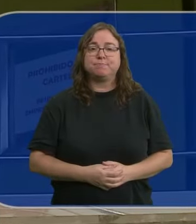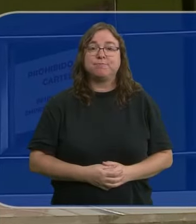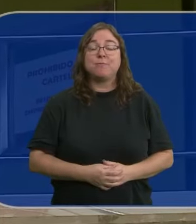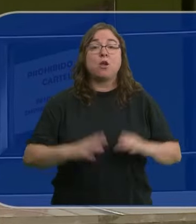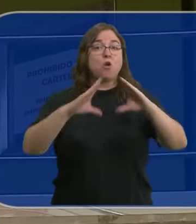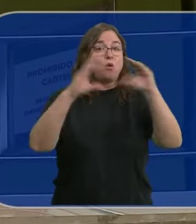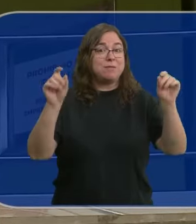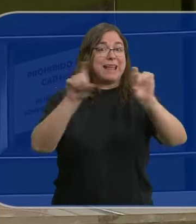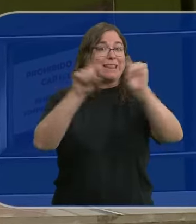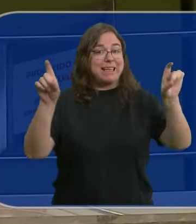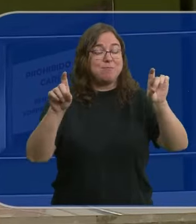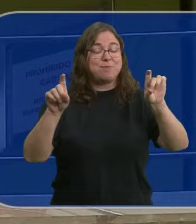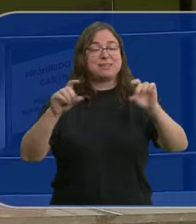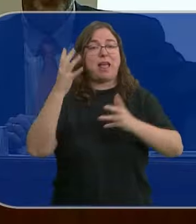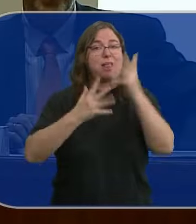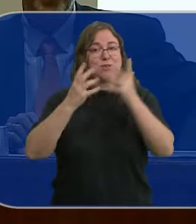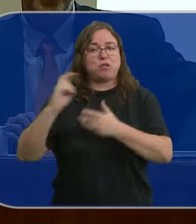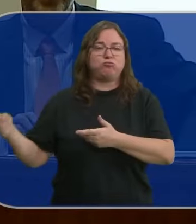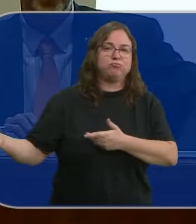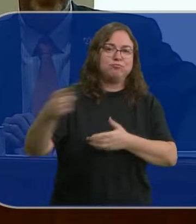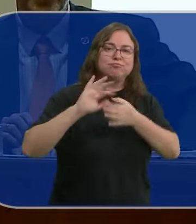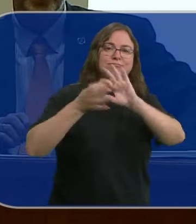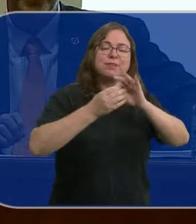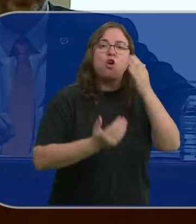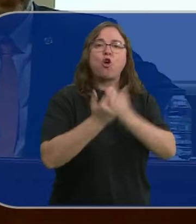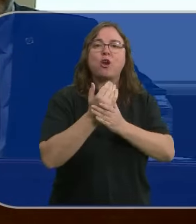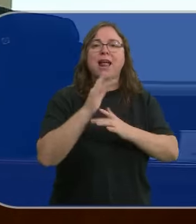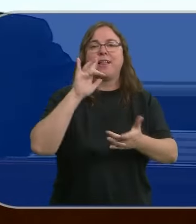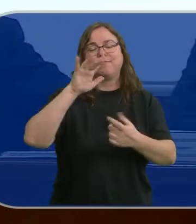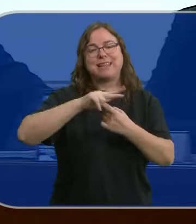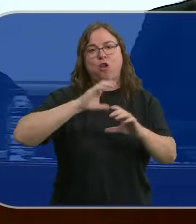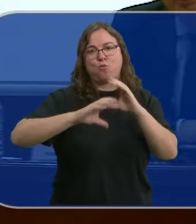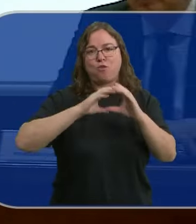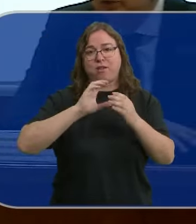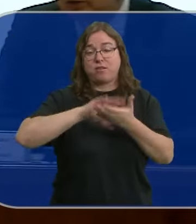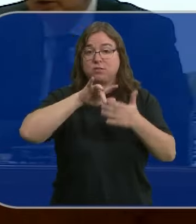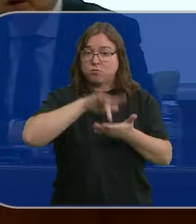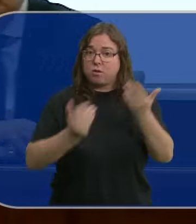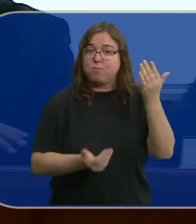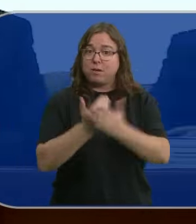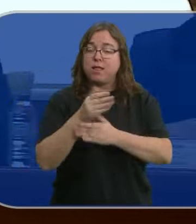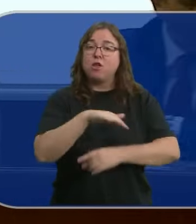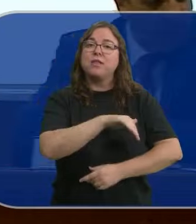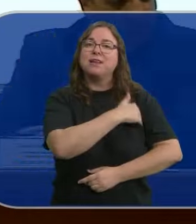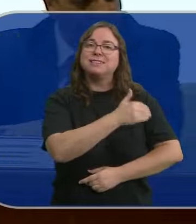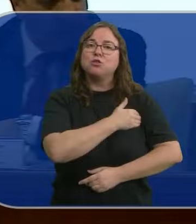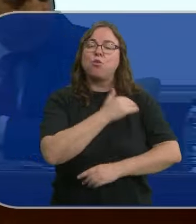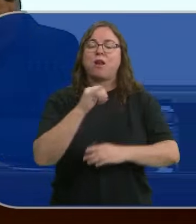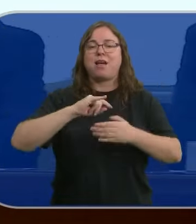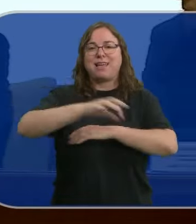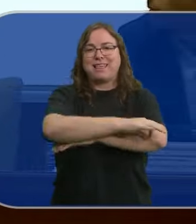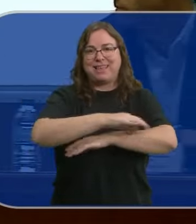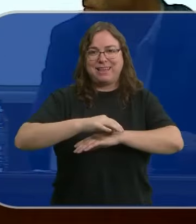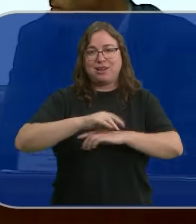Universidad, Empresa y Administraciones se unen en las Jornadas de las Telecomunicaciones de Castilla y León celebradas esta mañana en la Escuela de Ingeniería de